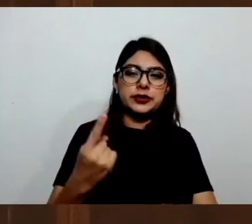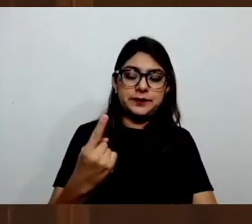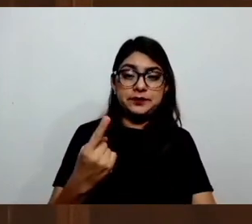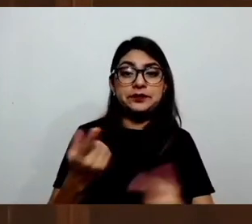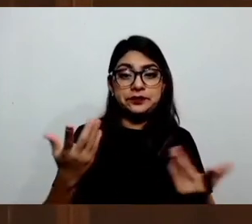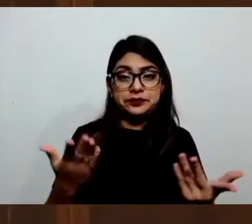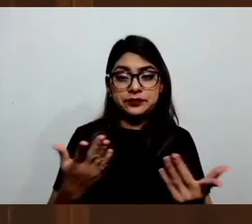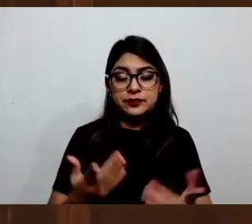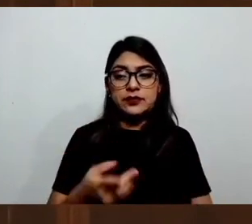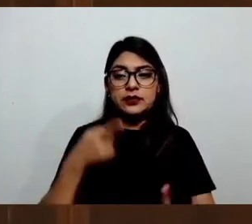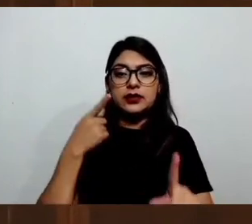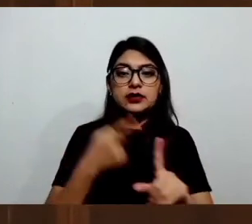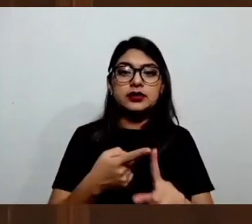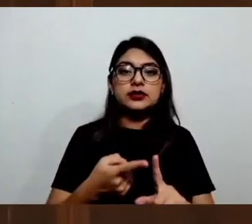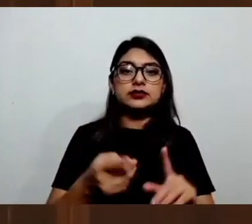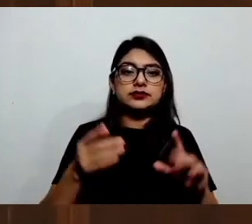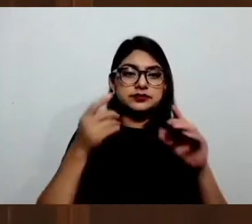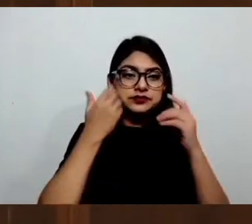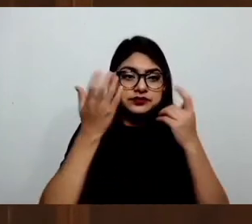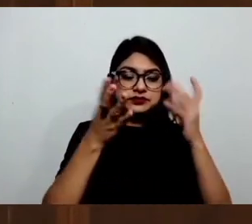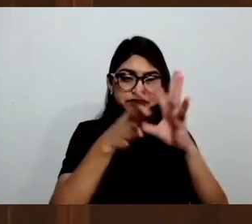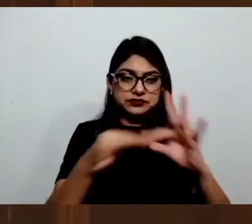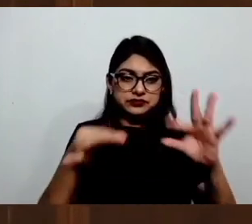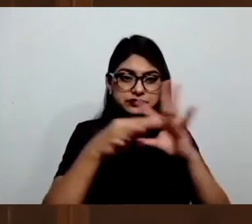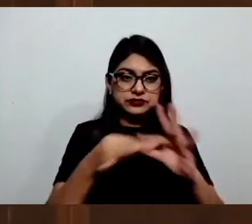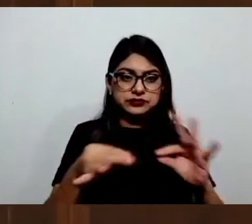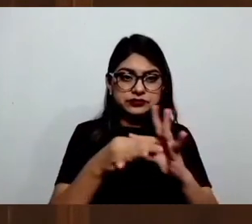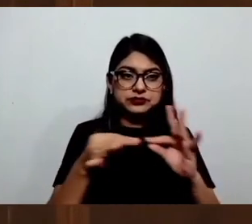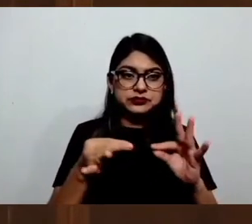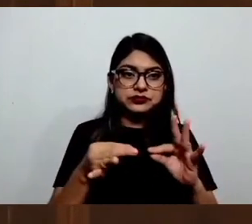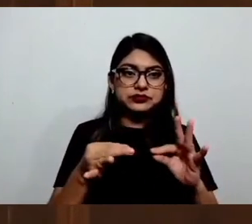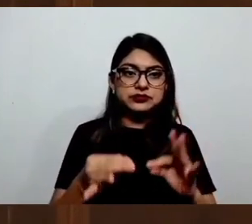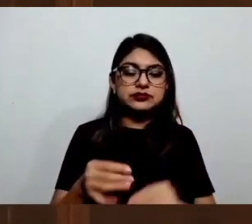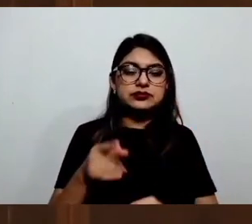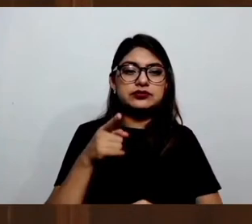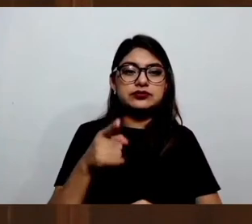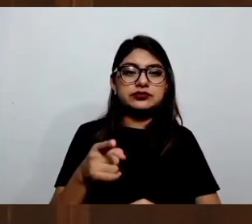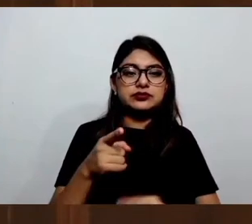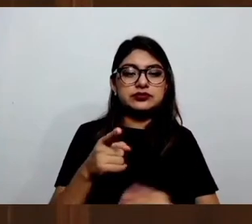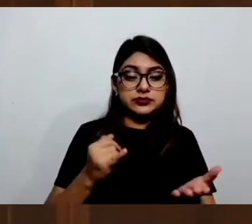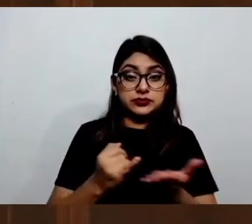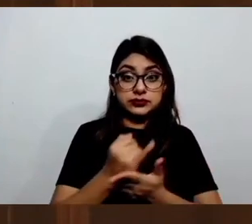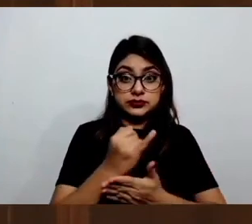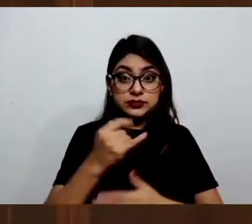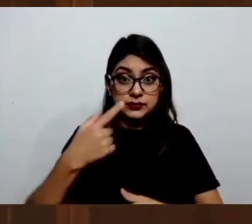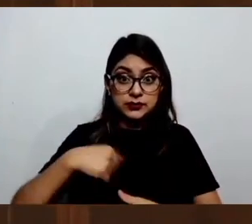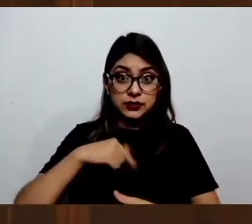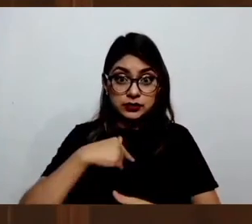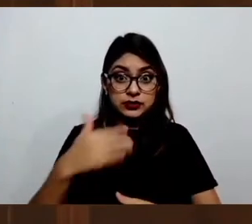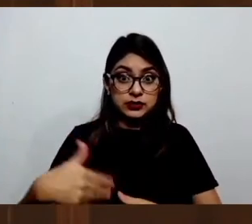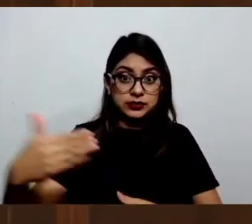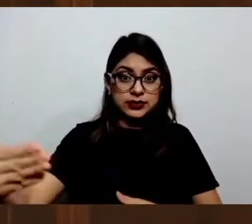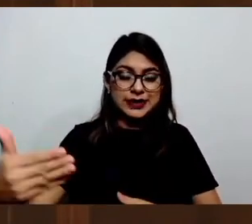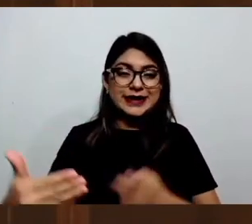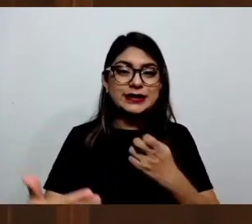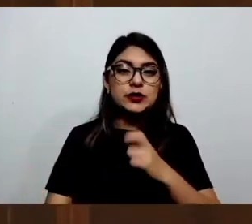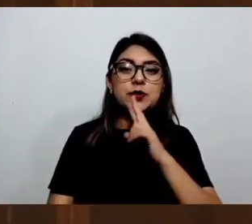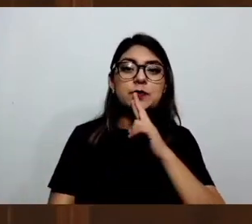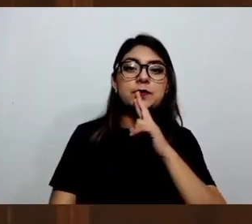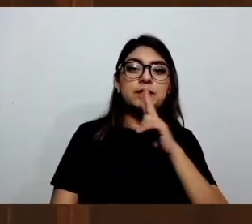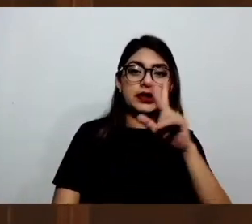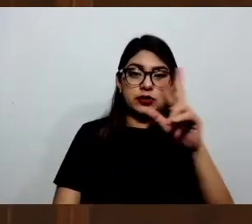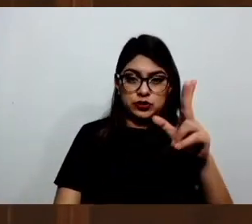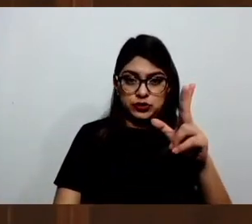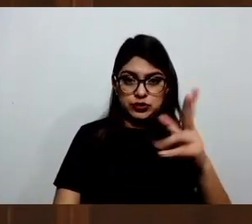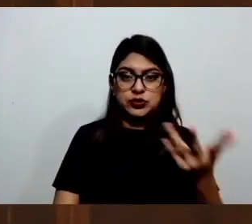tener la garantía de que la medida o la decisión que tomemos va a ser la más correcta. En qué proporción